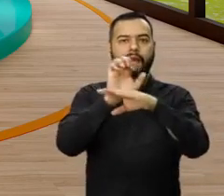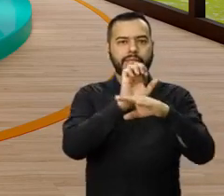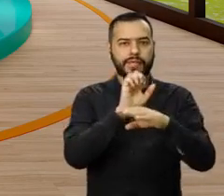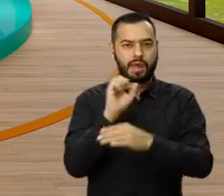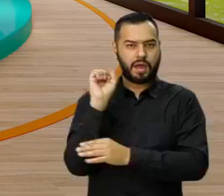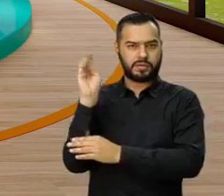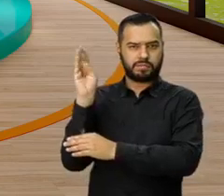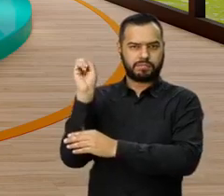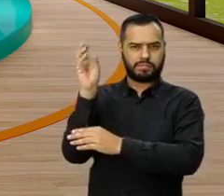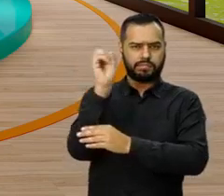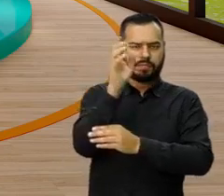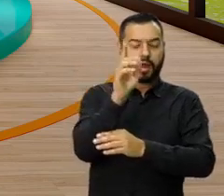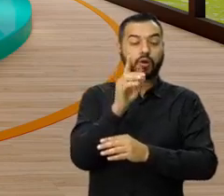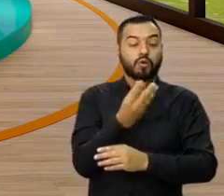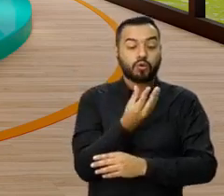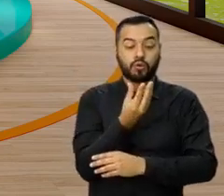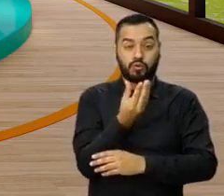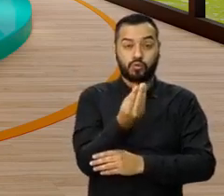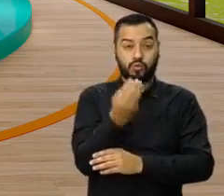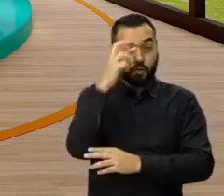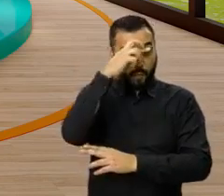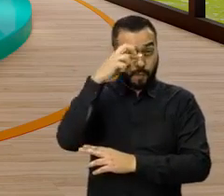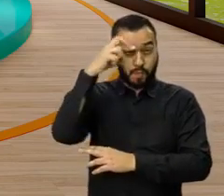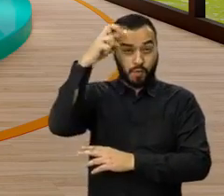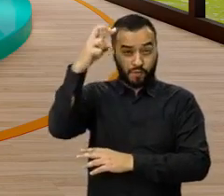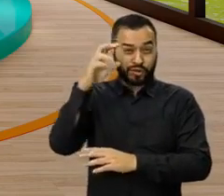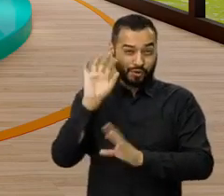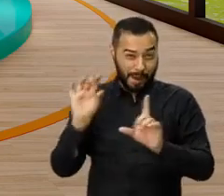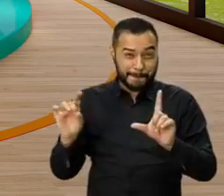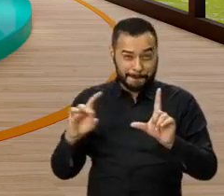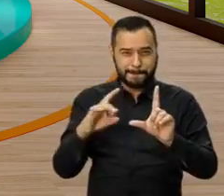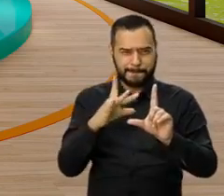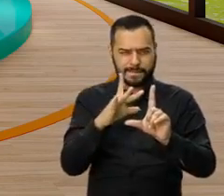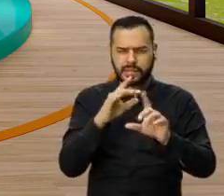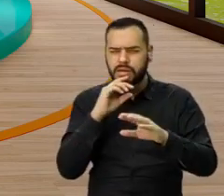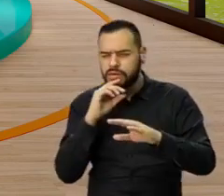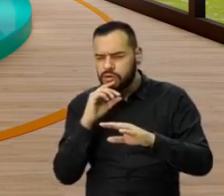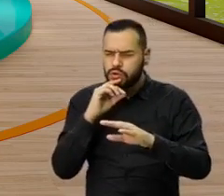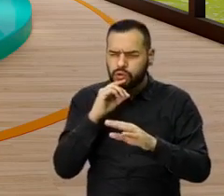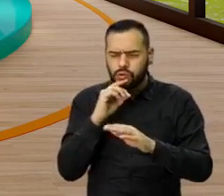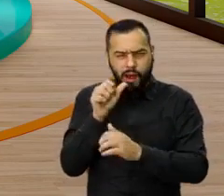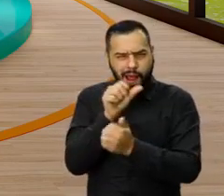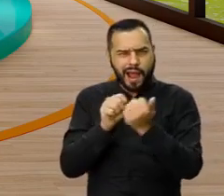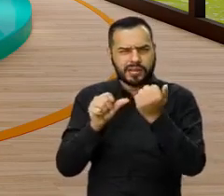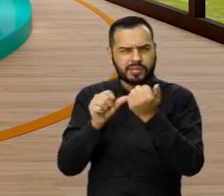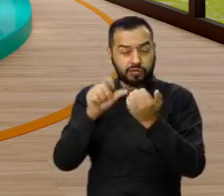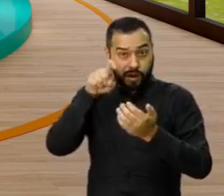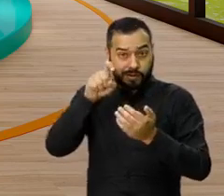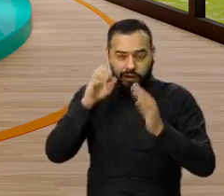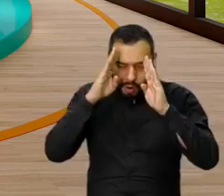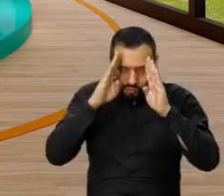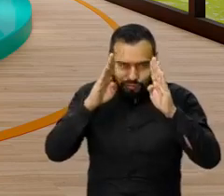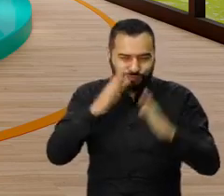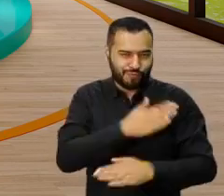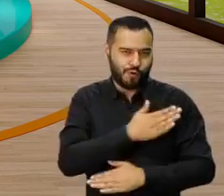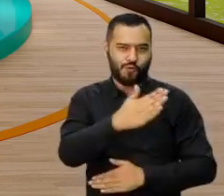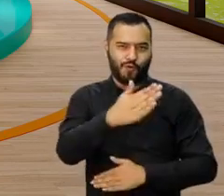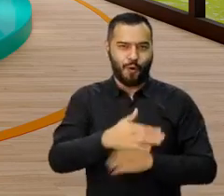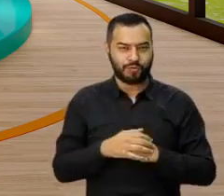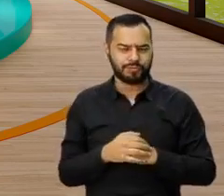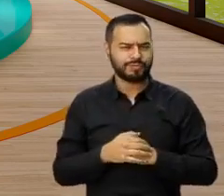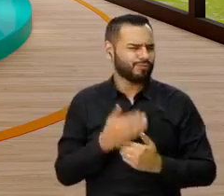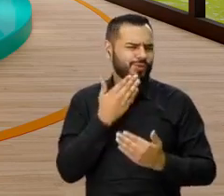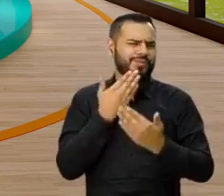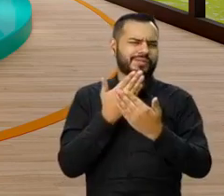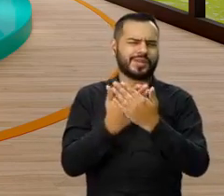un equipo de profesionales que de manera virtual están listos para brindarles toda la asesoría que ustedes requieren. Así que muchas